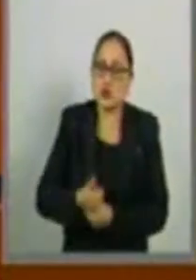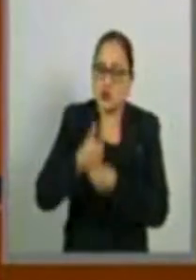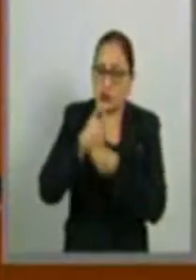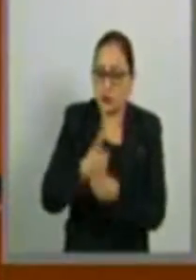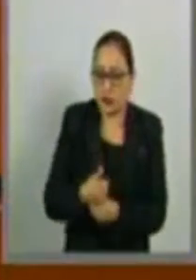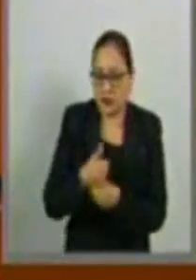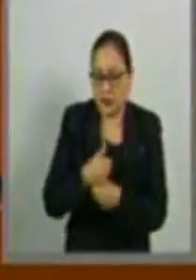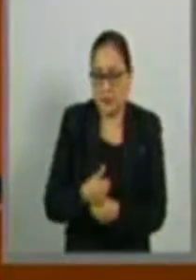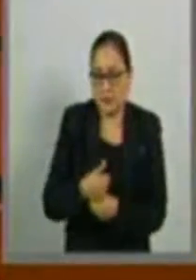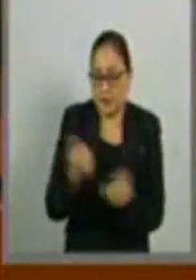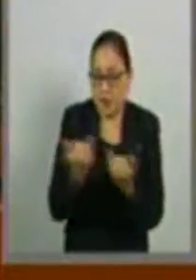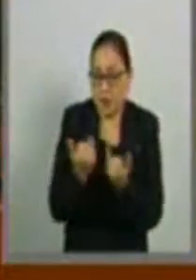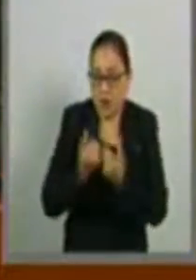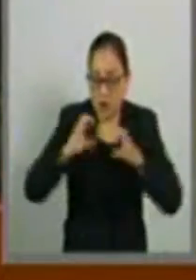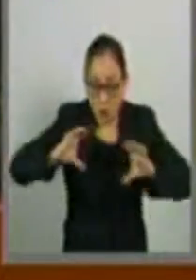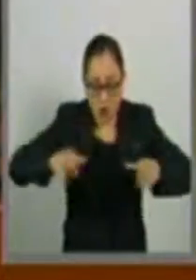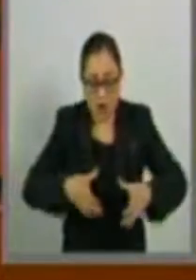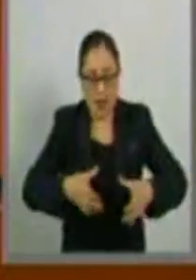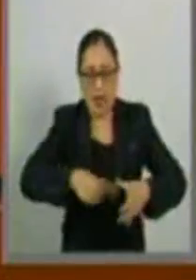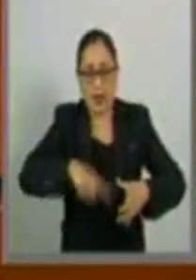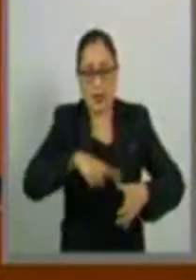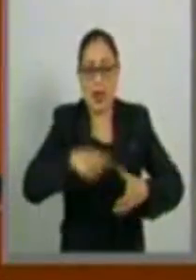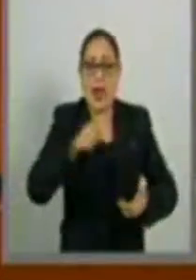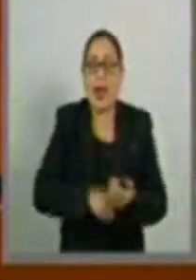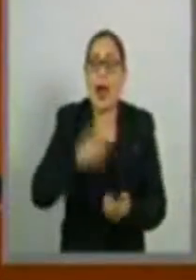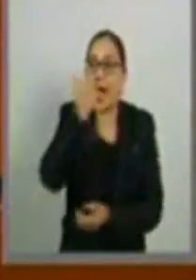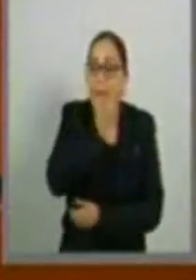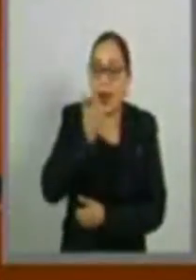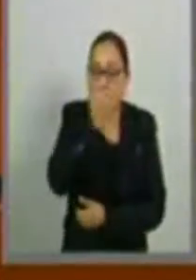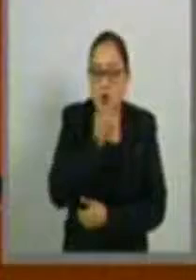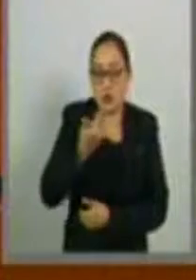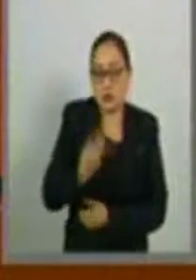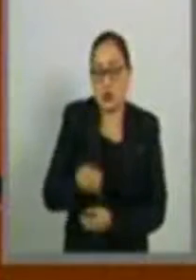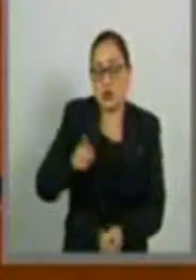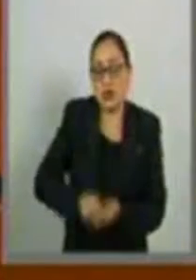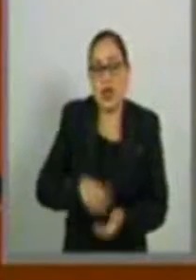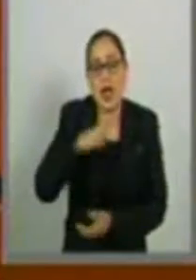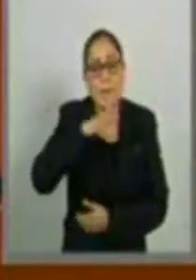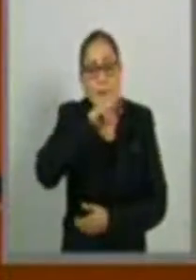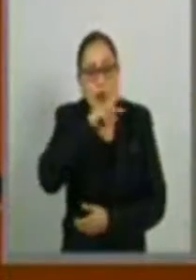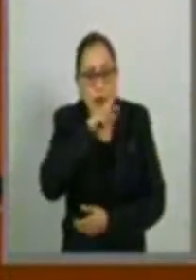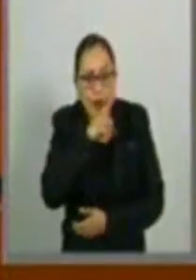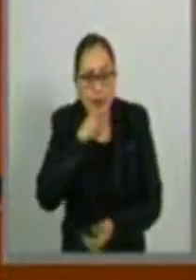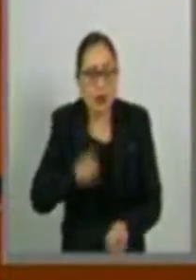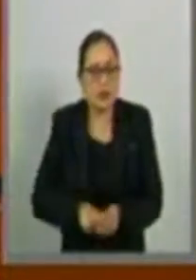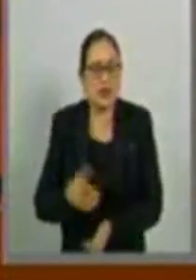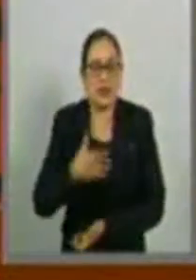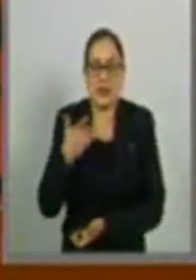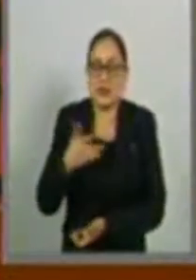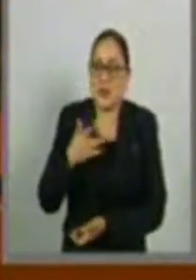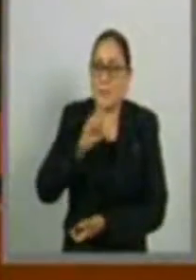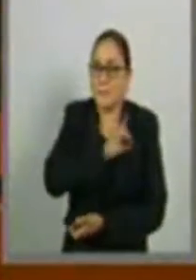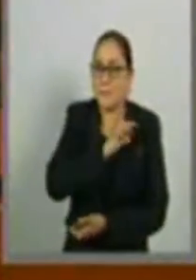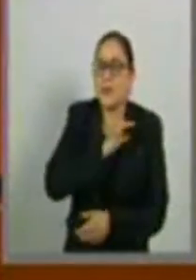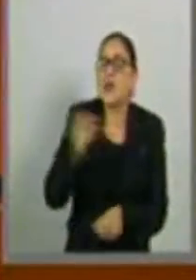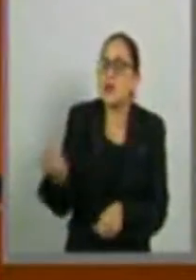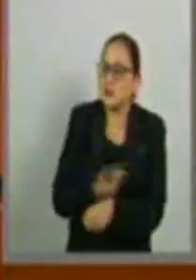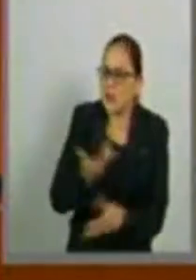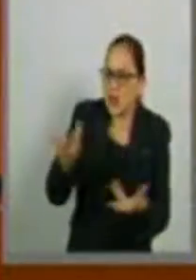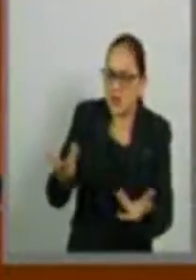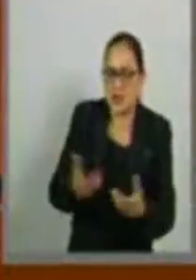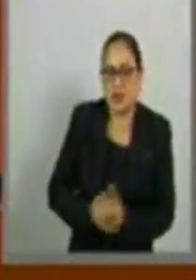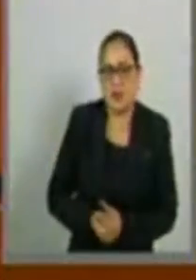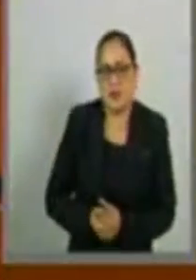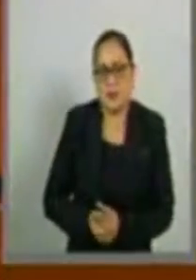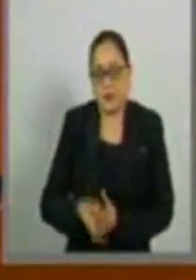la comunidad estudiantil está preocupada y está alertada por lo que está sucediendo esto